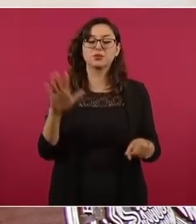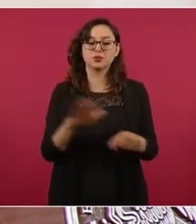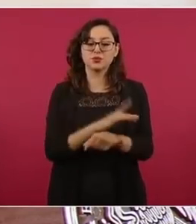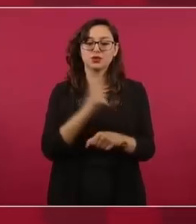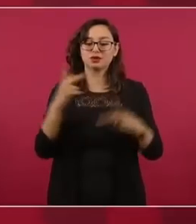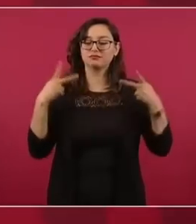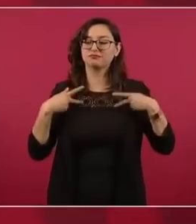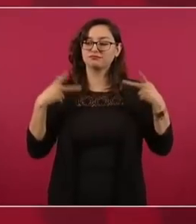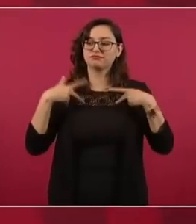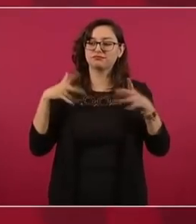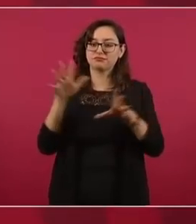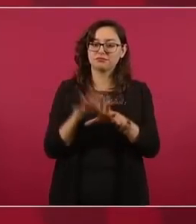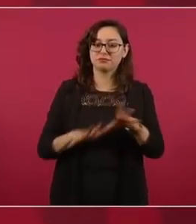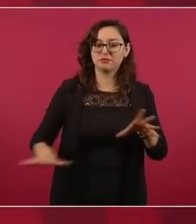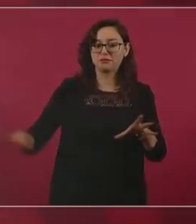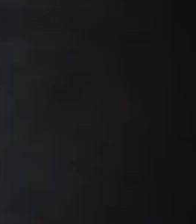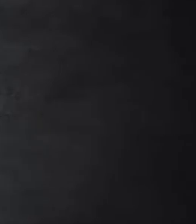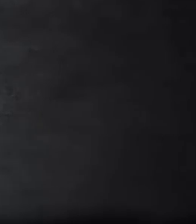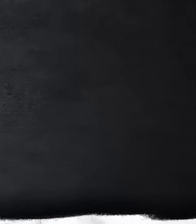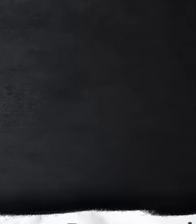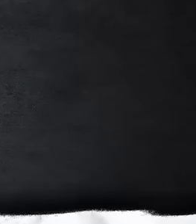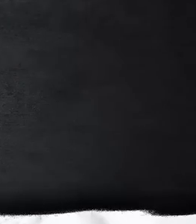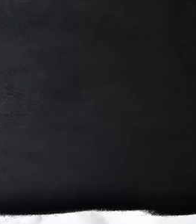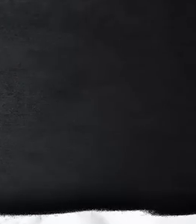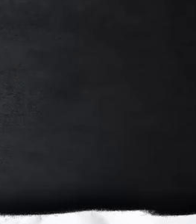cultural de México. Así.